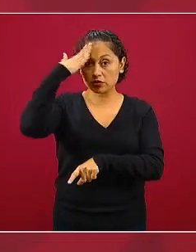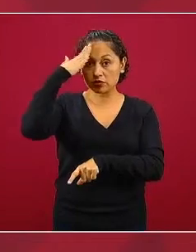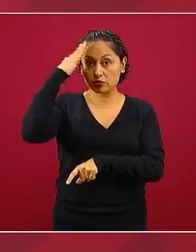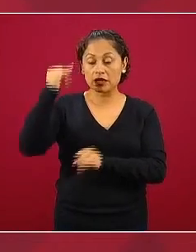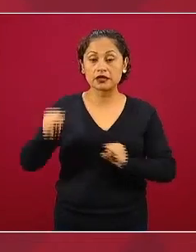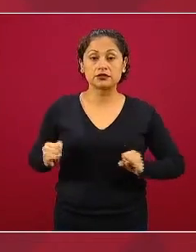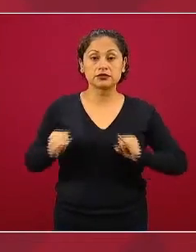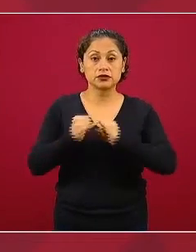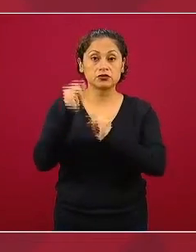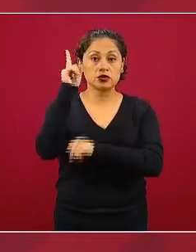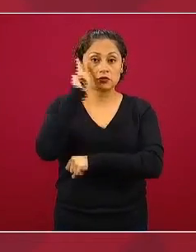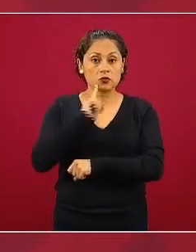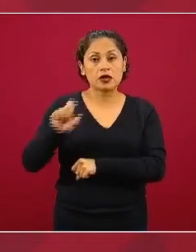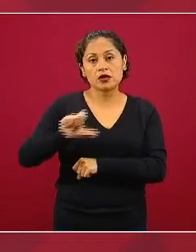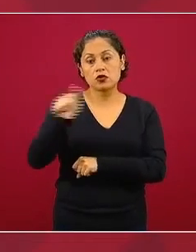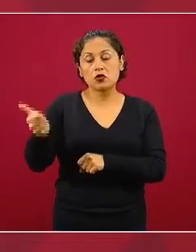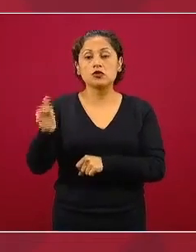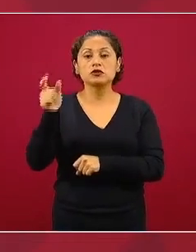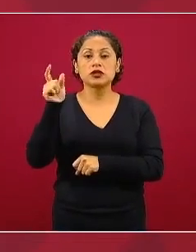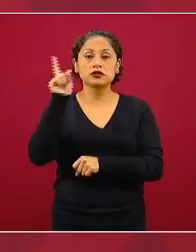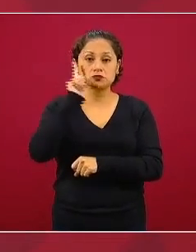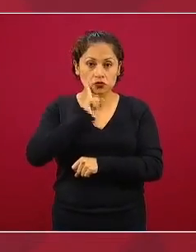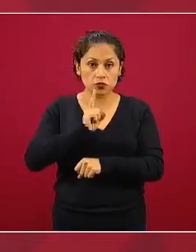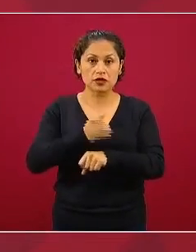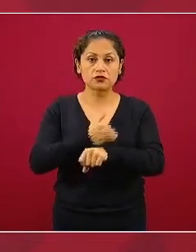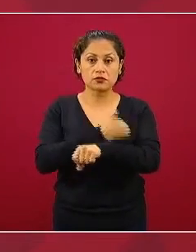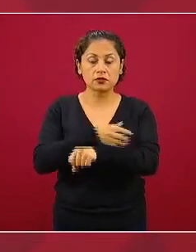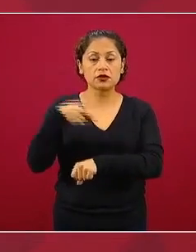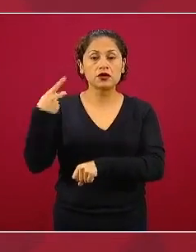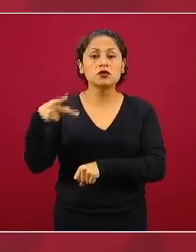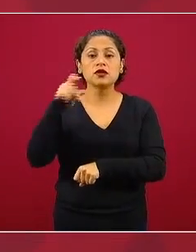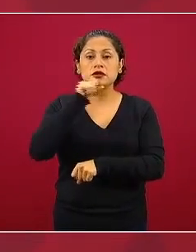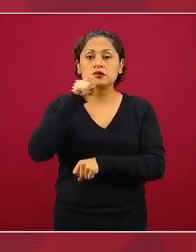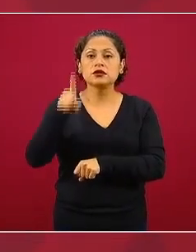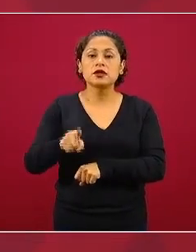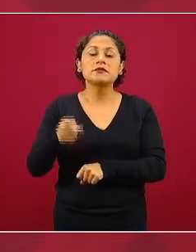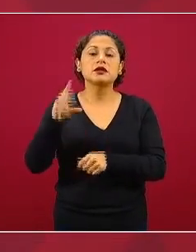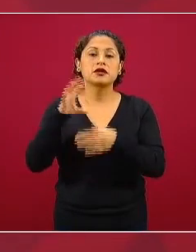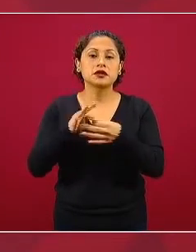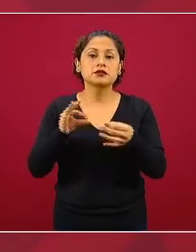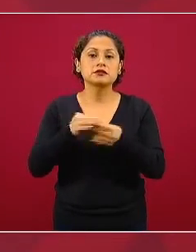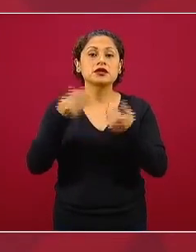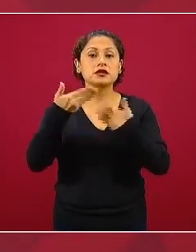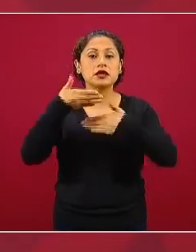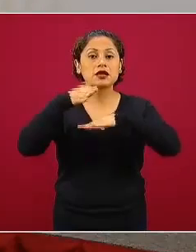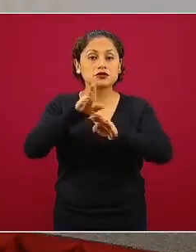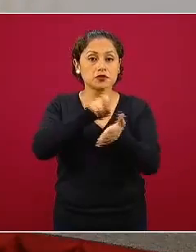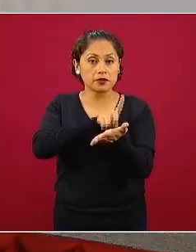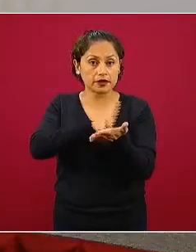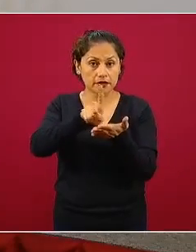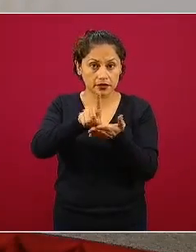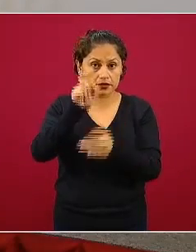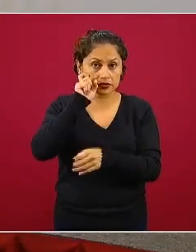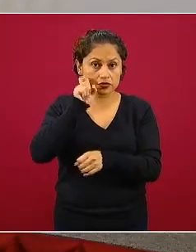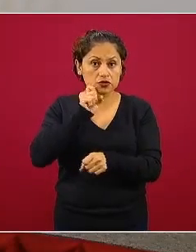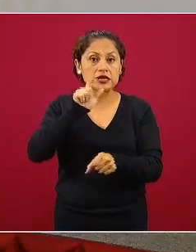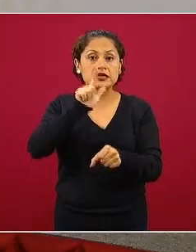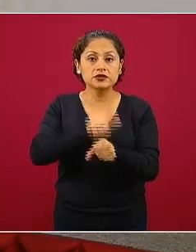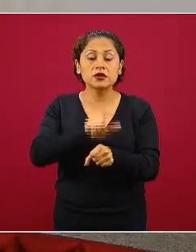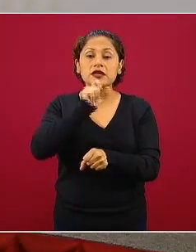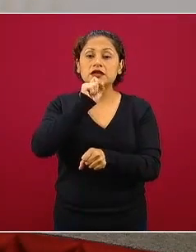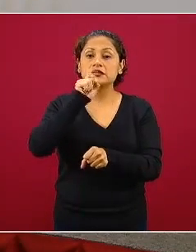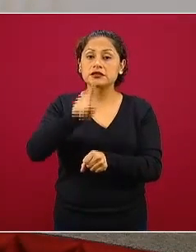que están involucradas en estos temas hablar del asunto de los derechos sexuales y reproductivos donde hay material